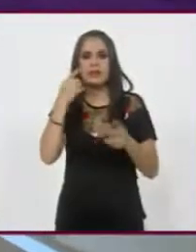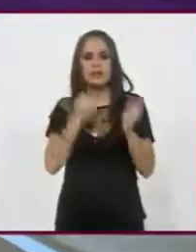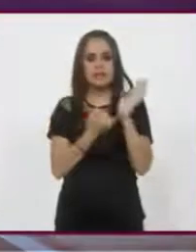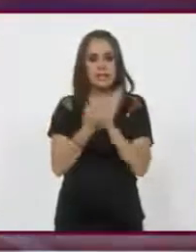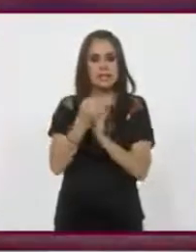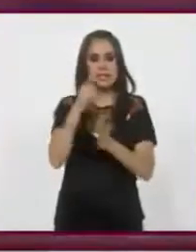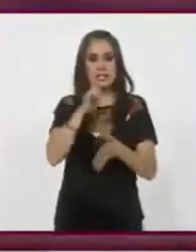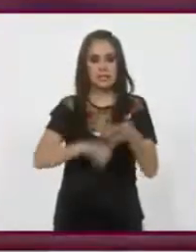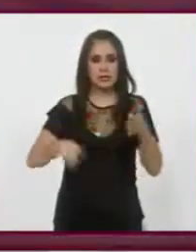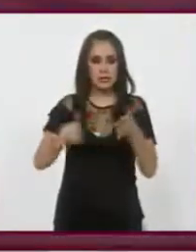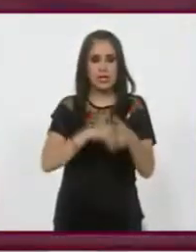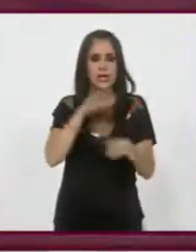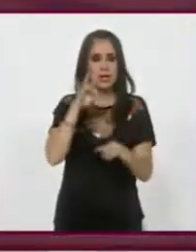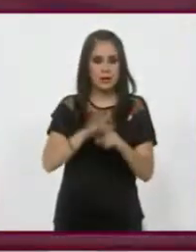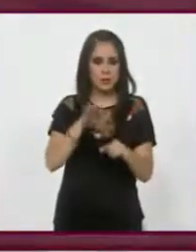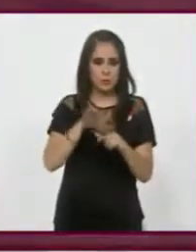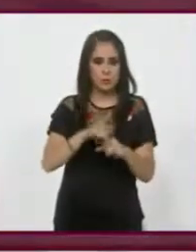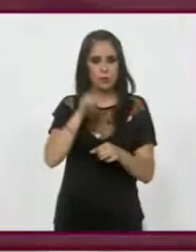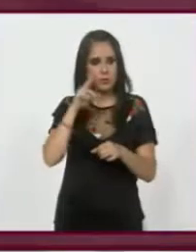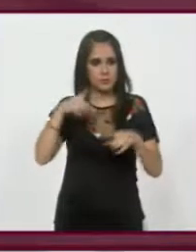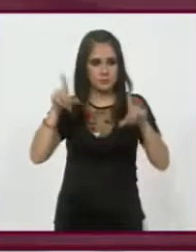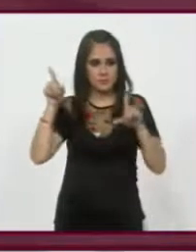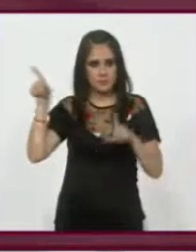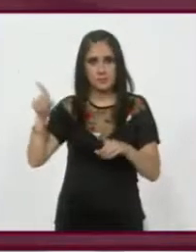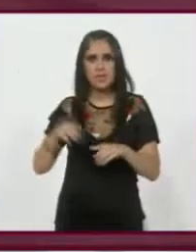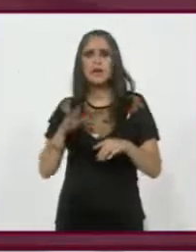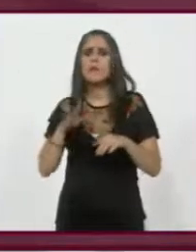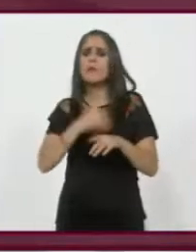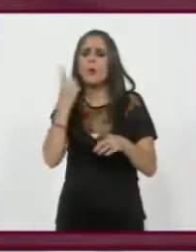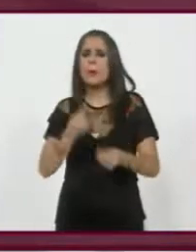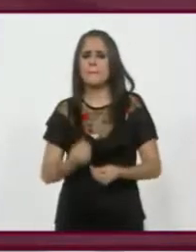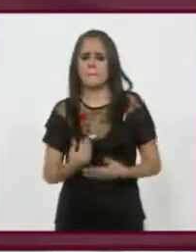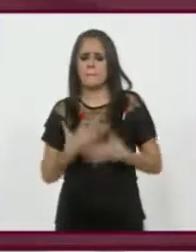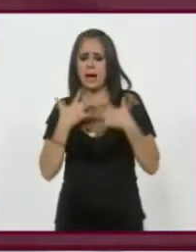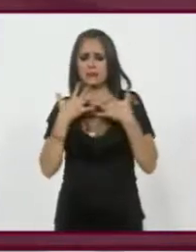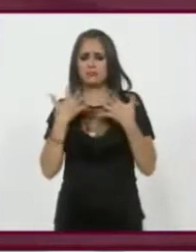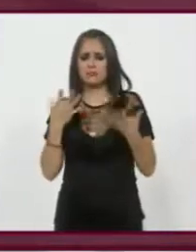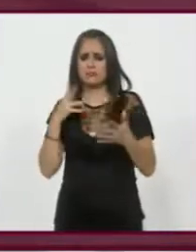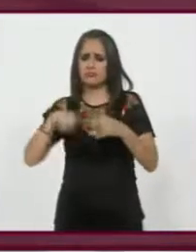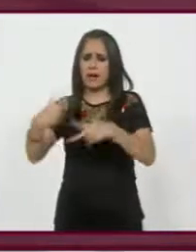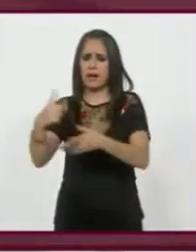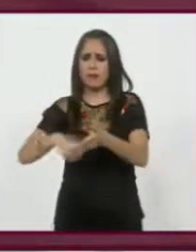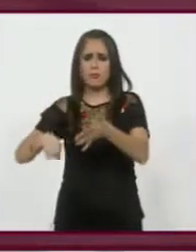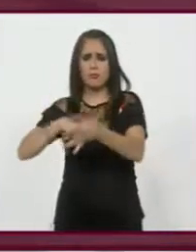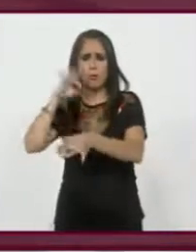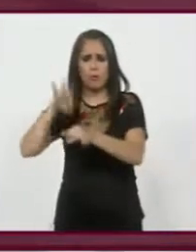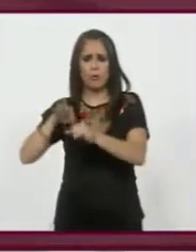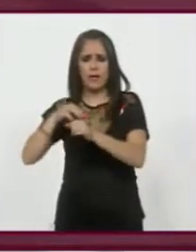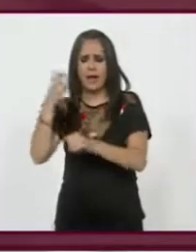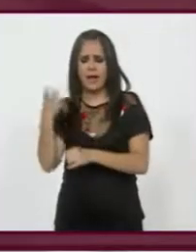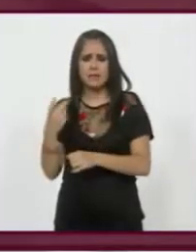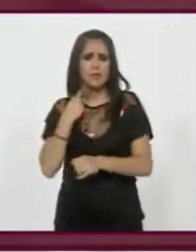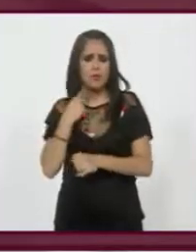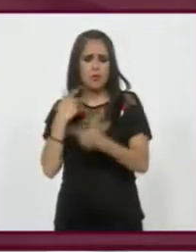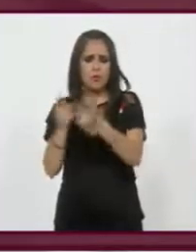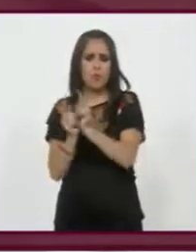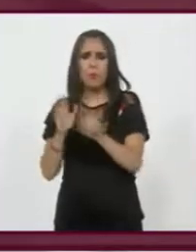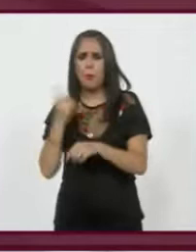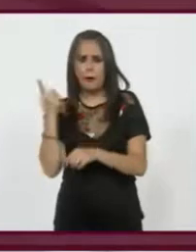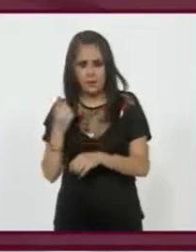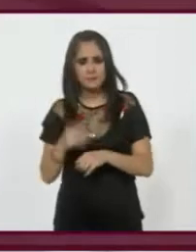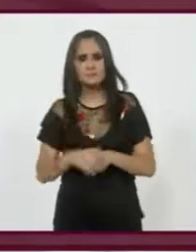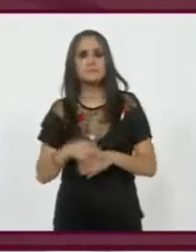y la motivación, y qué te llevó a votar por esa preferencia. El último